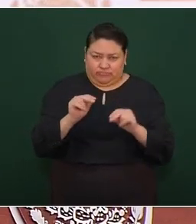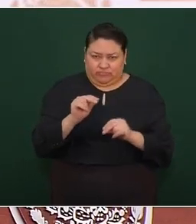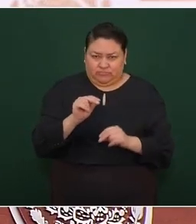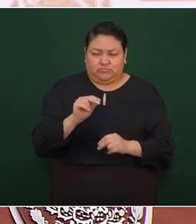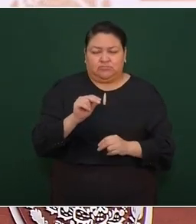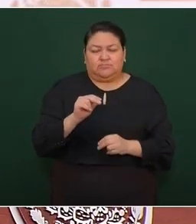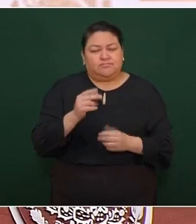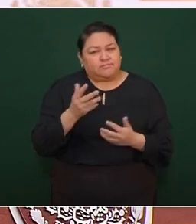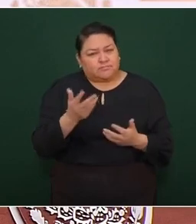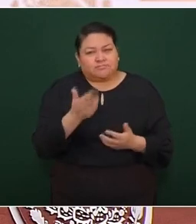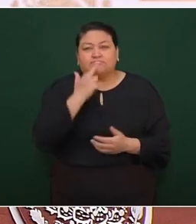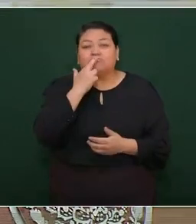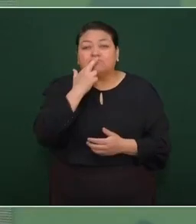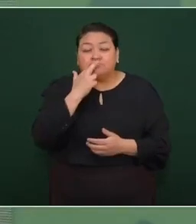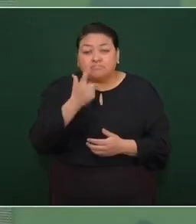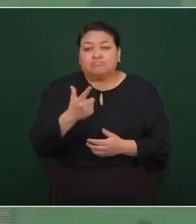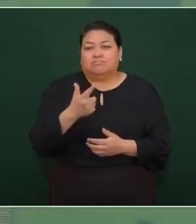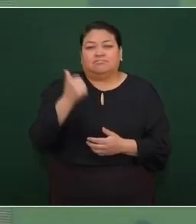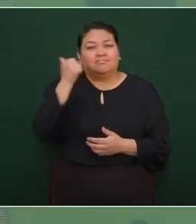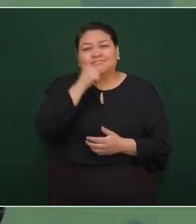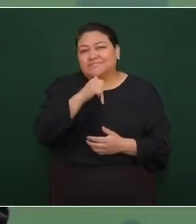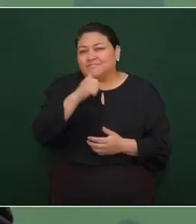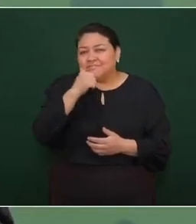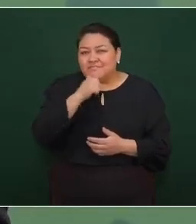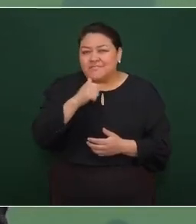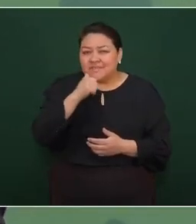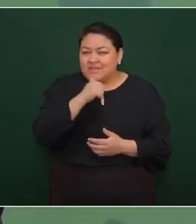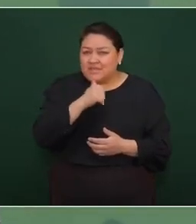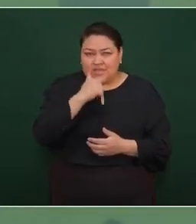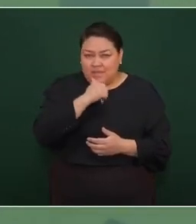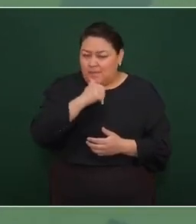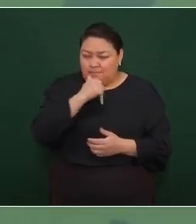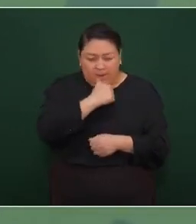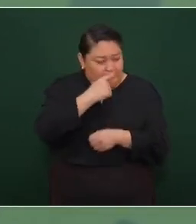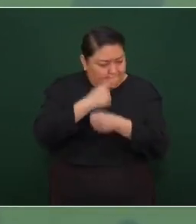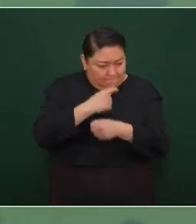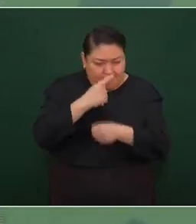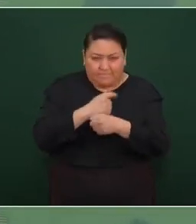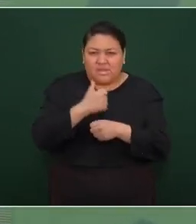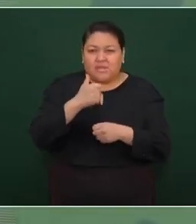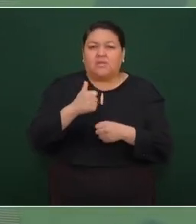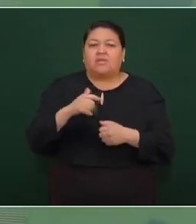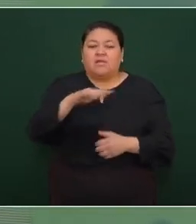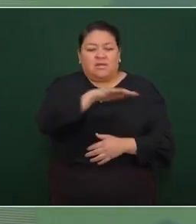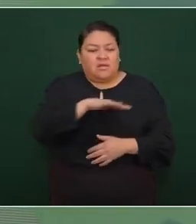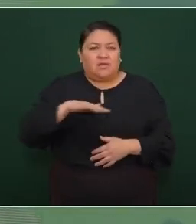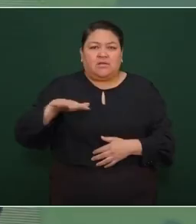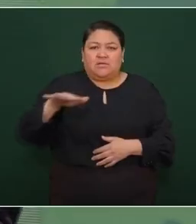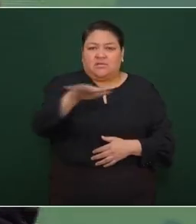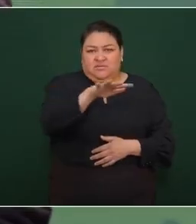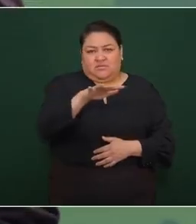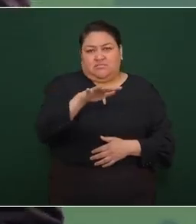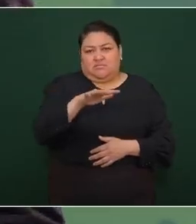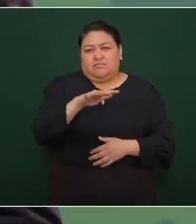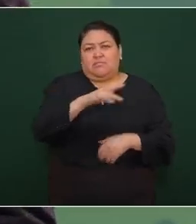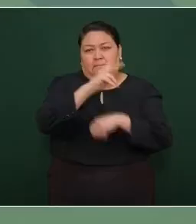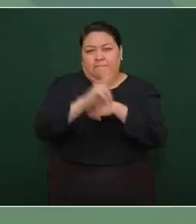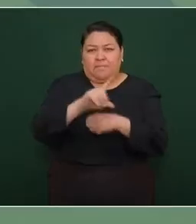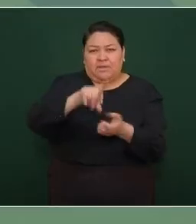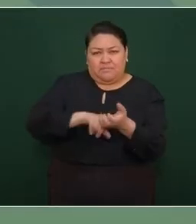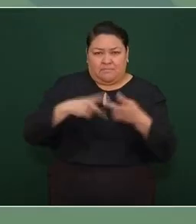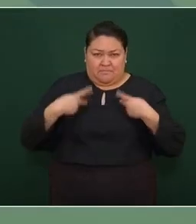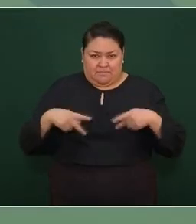procurar por encima de todo el bienestar de los pueblos.